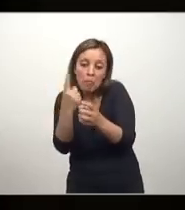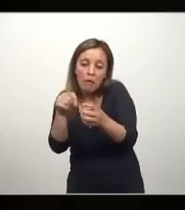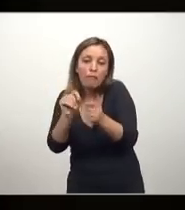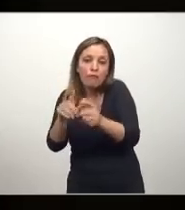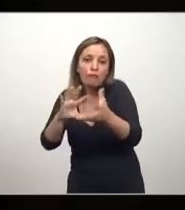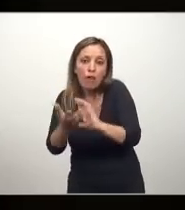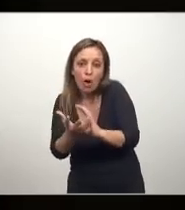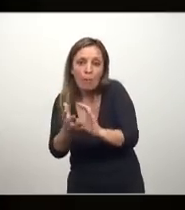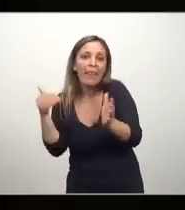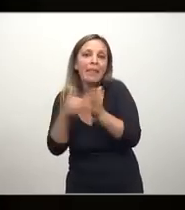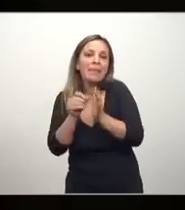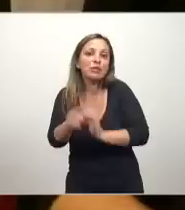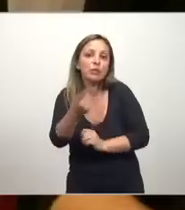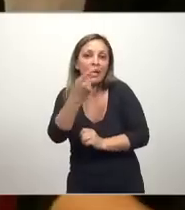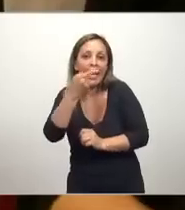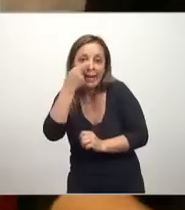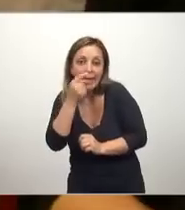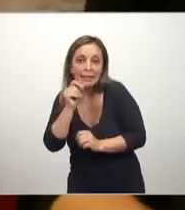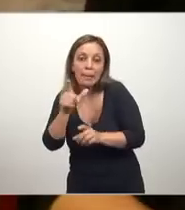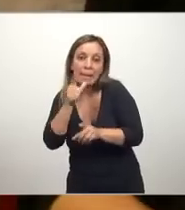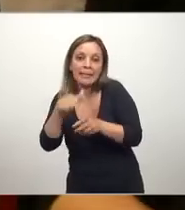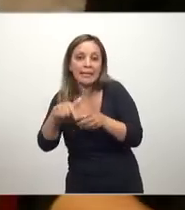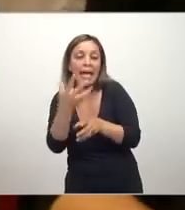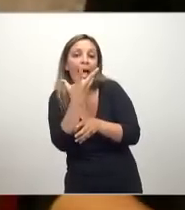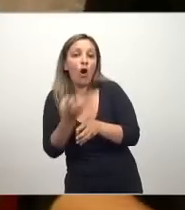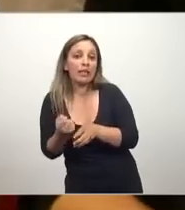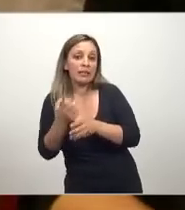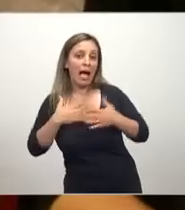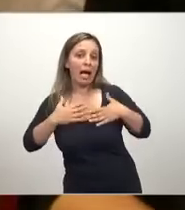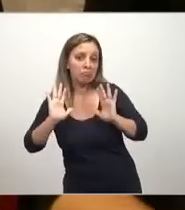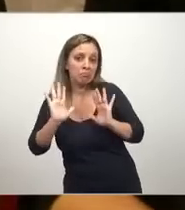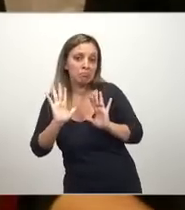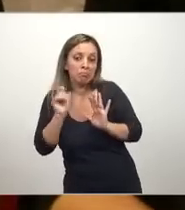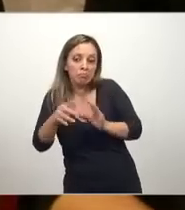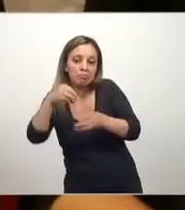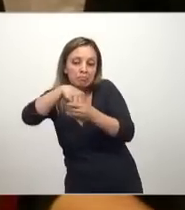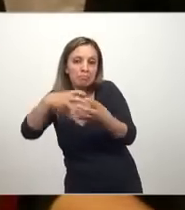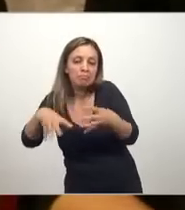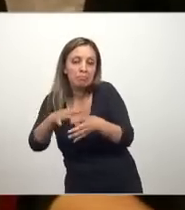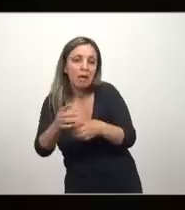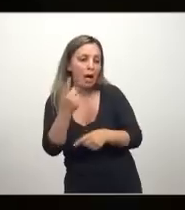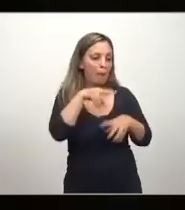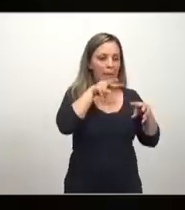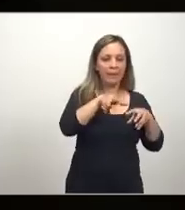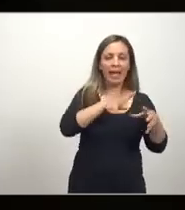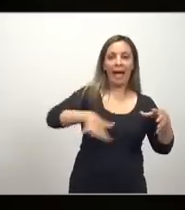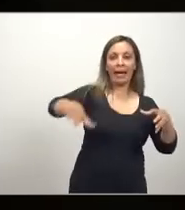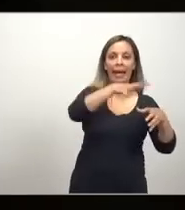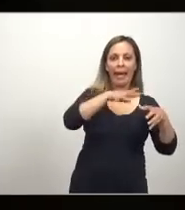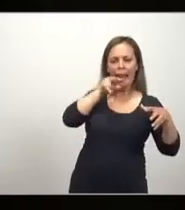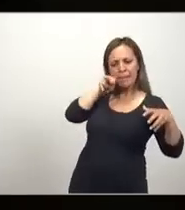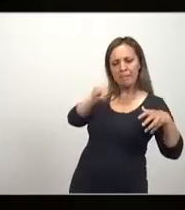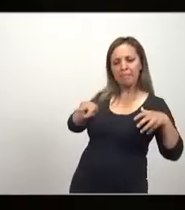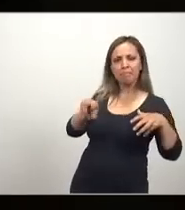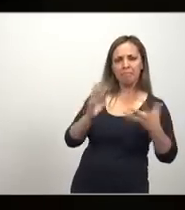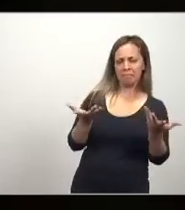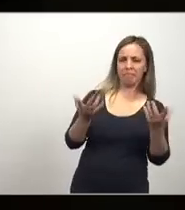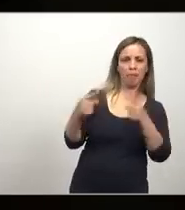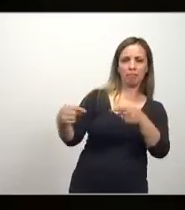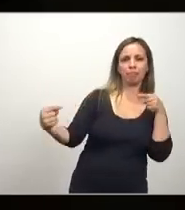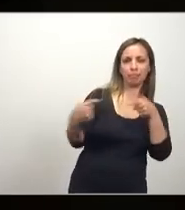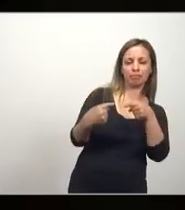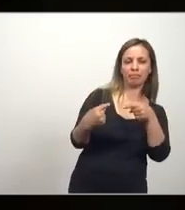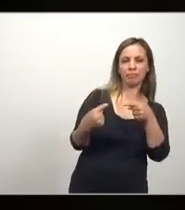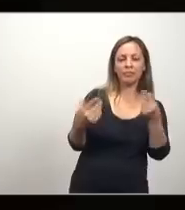función de sus propios intereses, egoístas, sin una lógica común, solo lógica individual, del propio beneficio, puede ser terrible a nivel